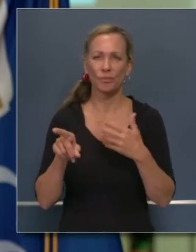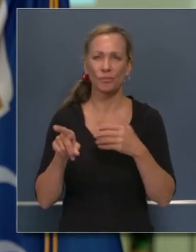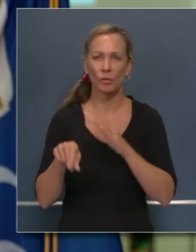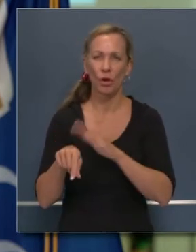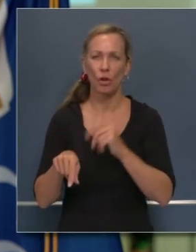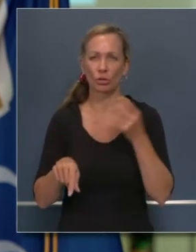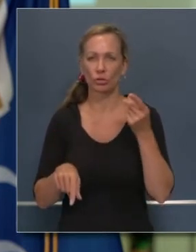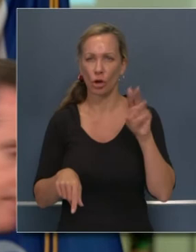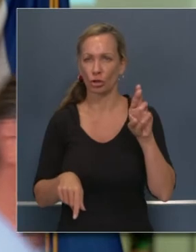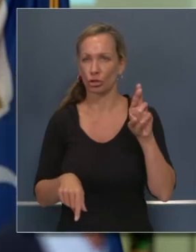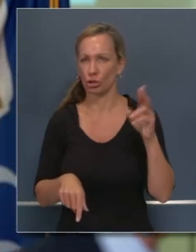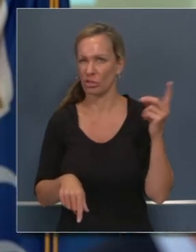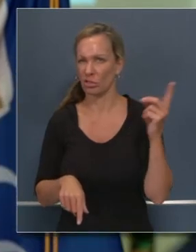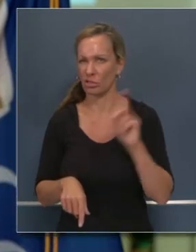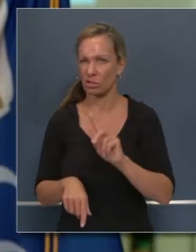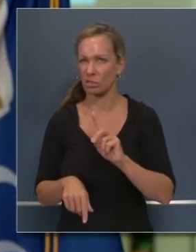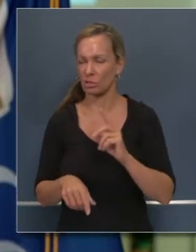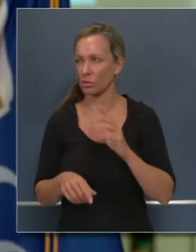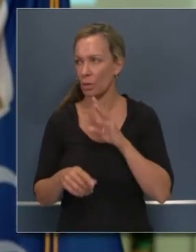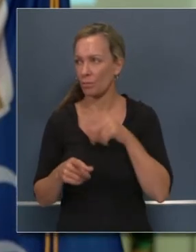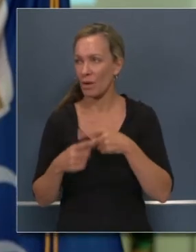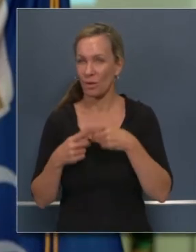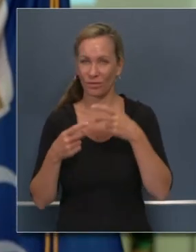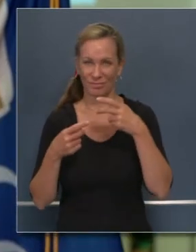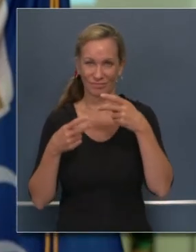mascarilla específicamente debe usarse en este ambiente.